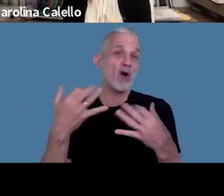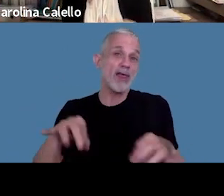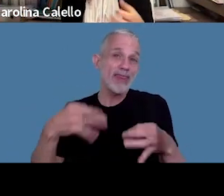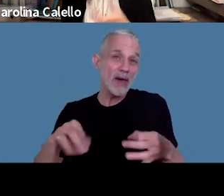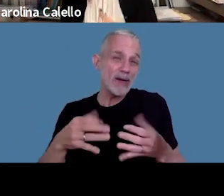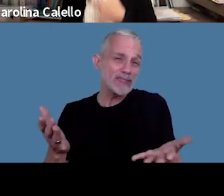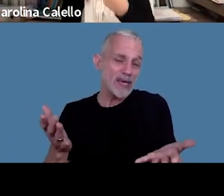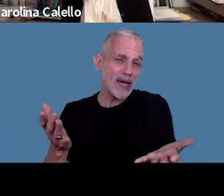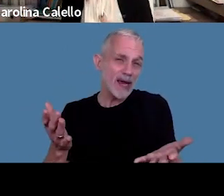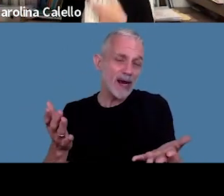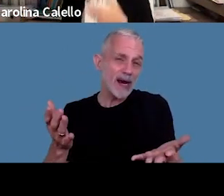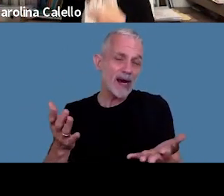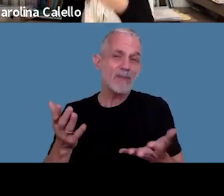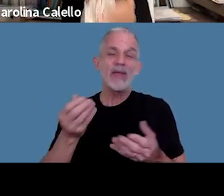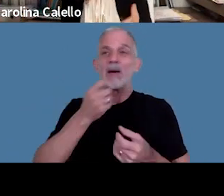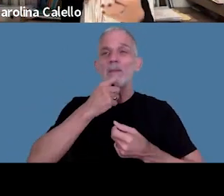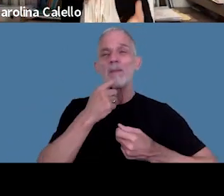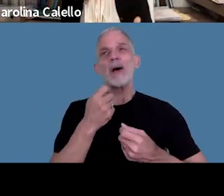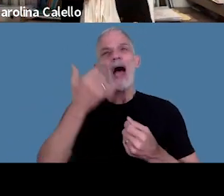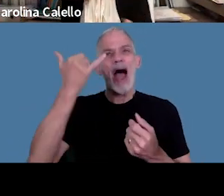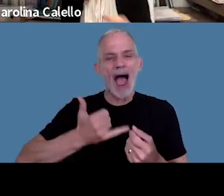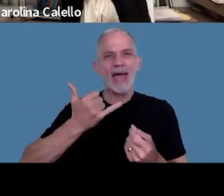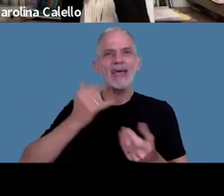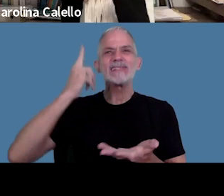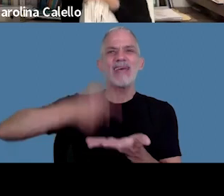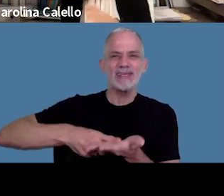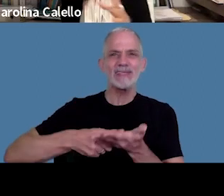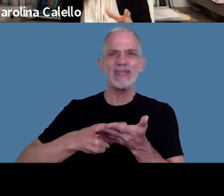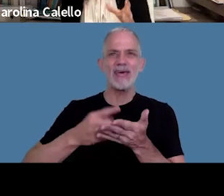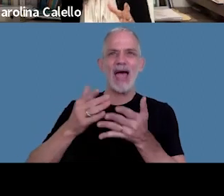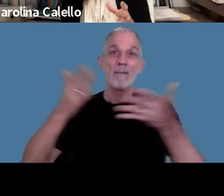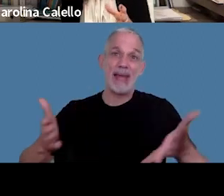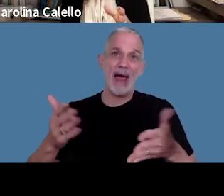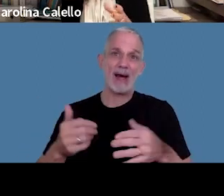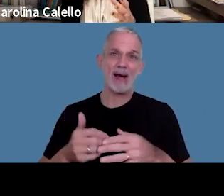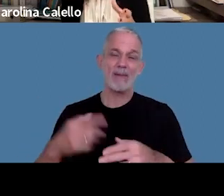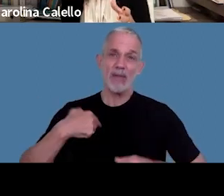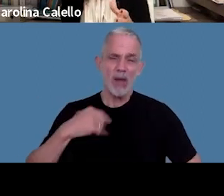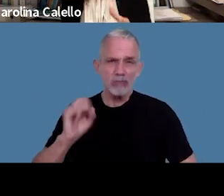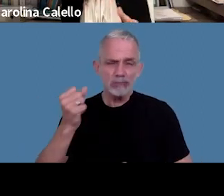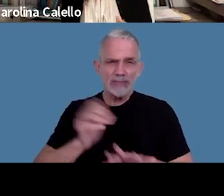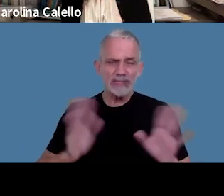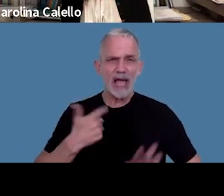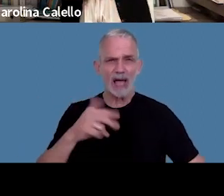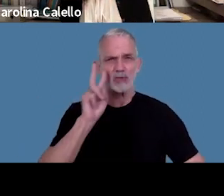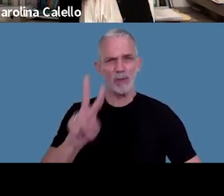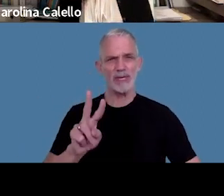cuando efectivamente se decide ampliar a mí me ha pasado de ver